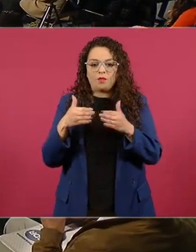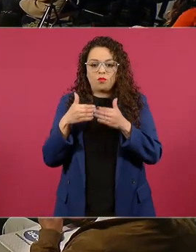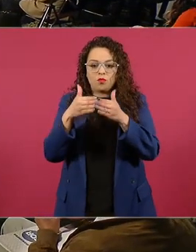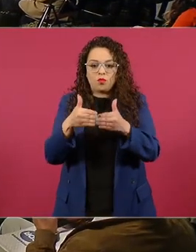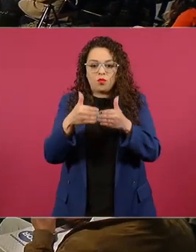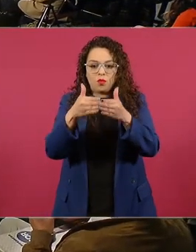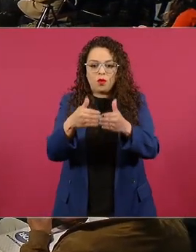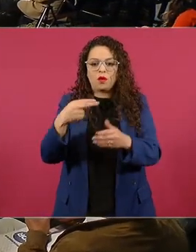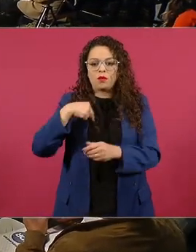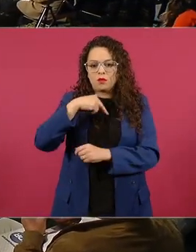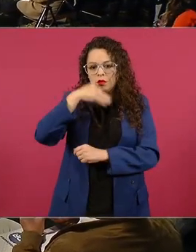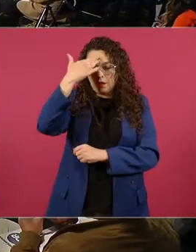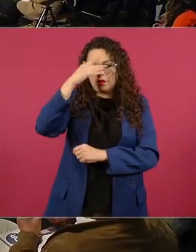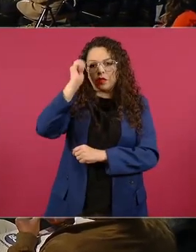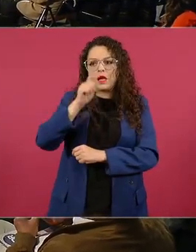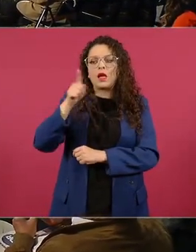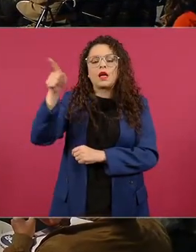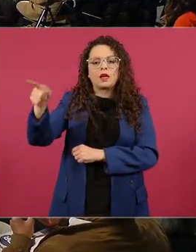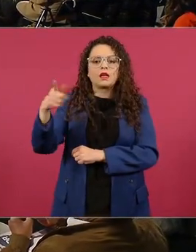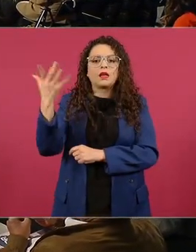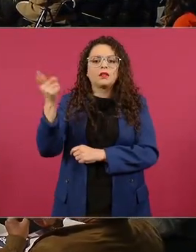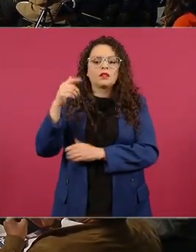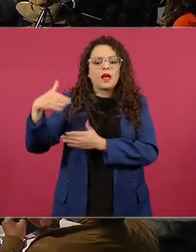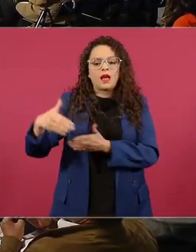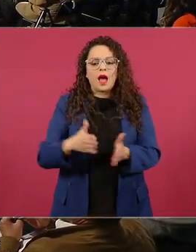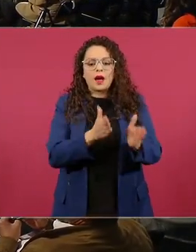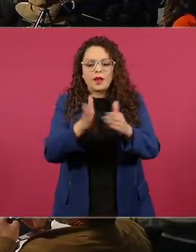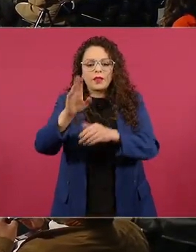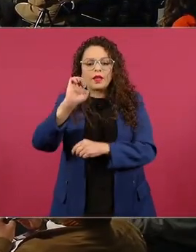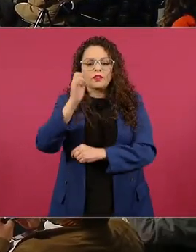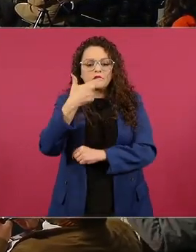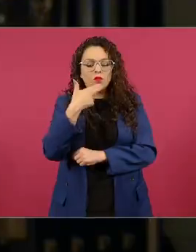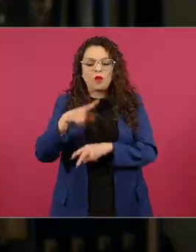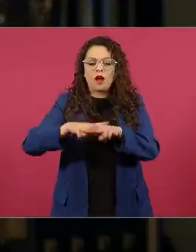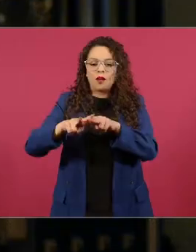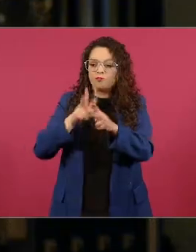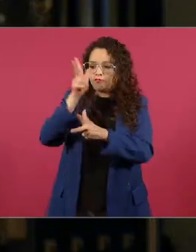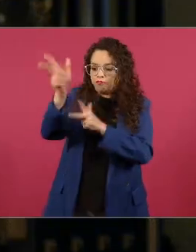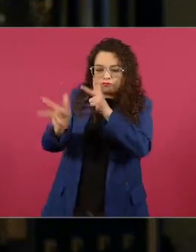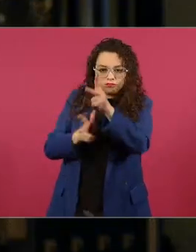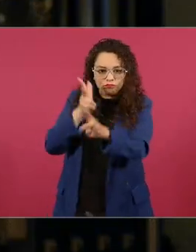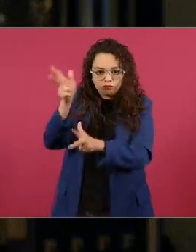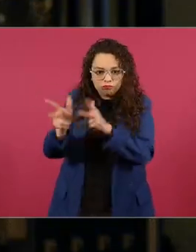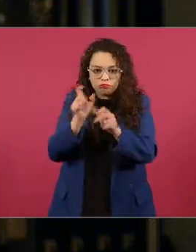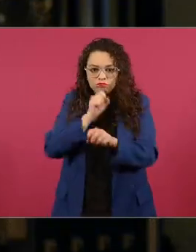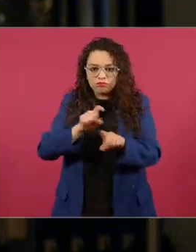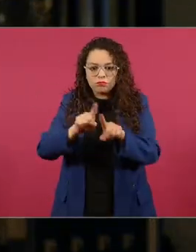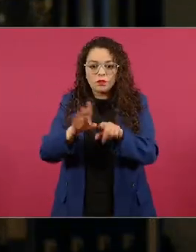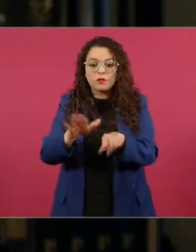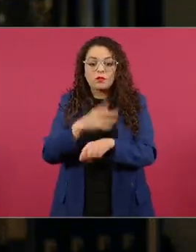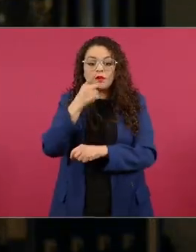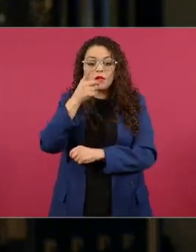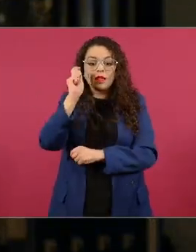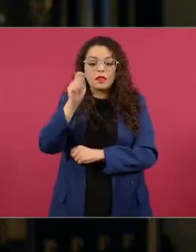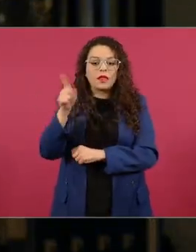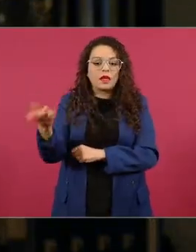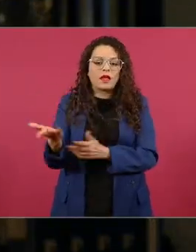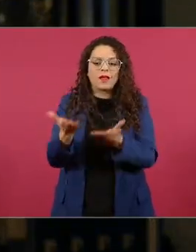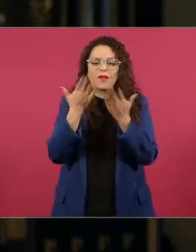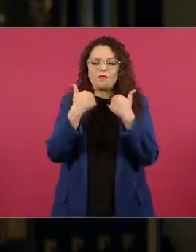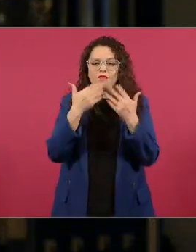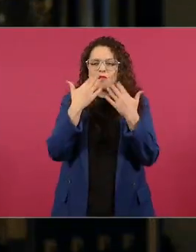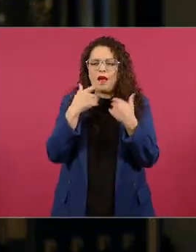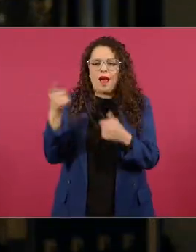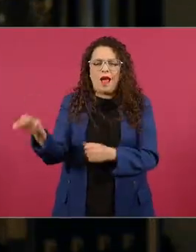carretera que nos va a unir con Chihuahua está el tema incluso del ferrocarril que últimamente ha generado algo de polémica porque dicen que es un ferrocarril fantasma por ahí